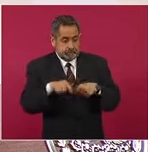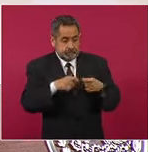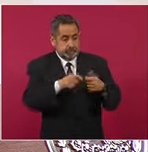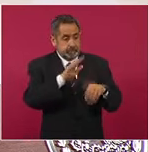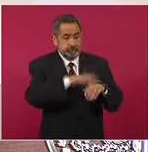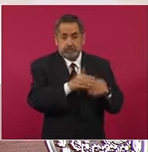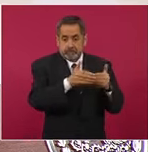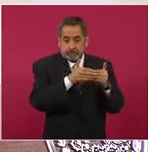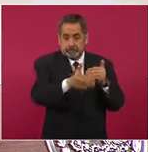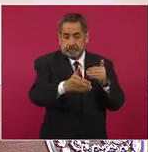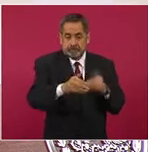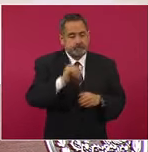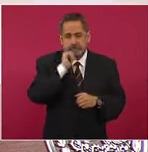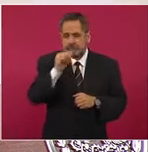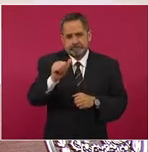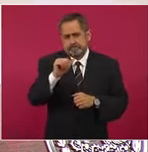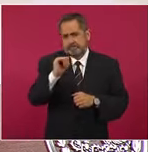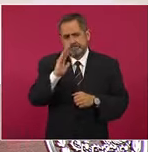la concesión